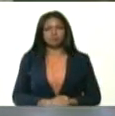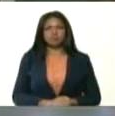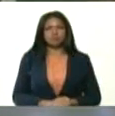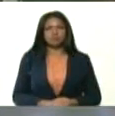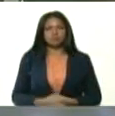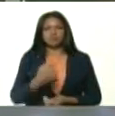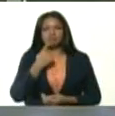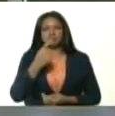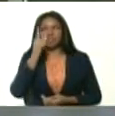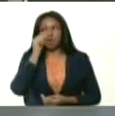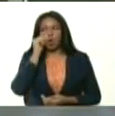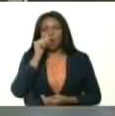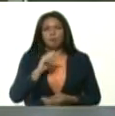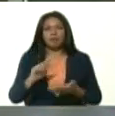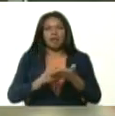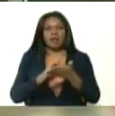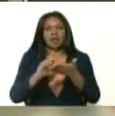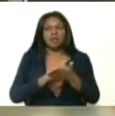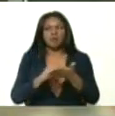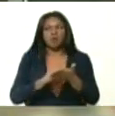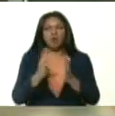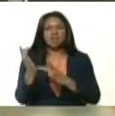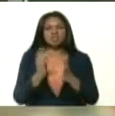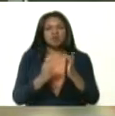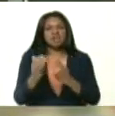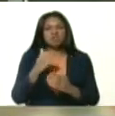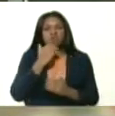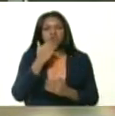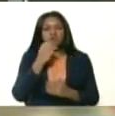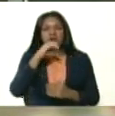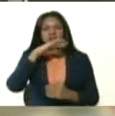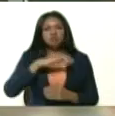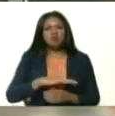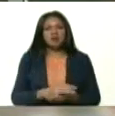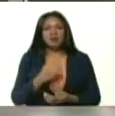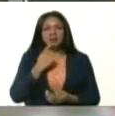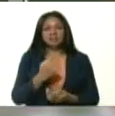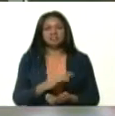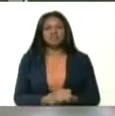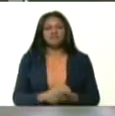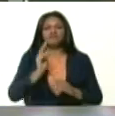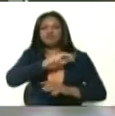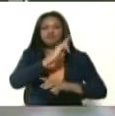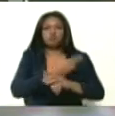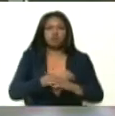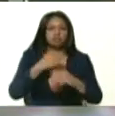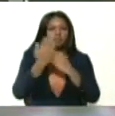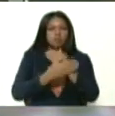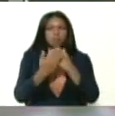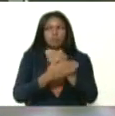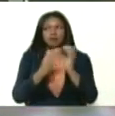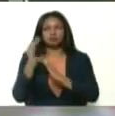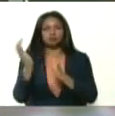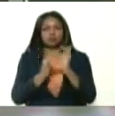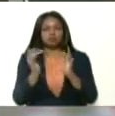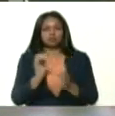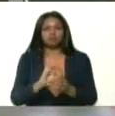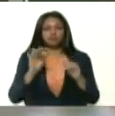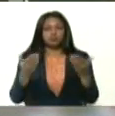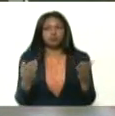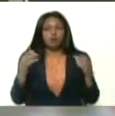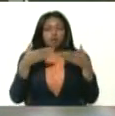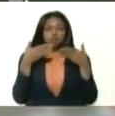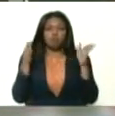Pagola, en su libro Jesús, aproximación histórica, dice, Fuerza curadora de Jesús. Cuando